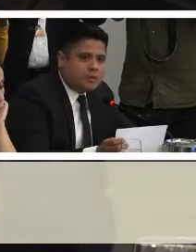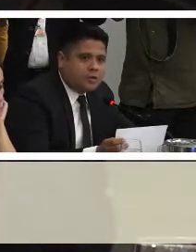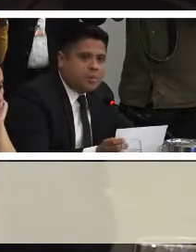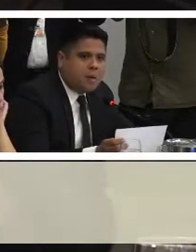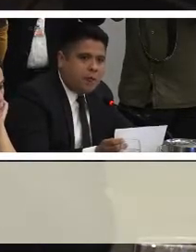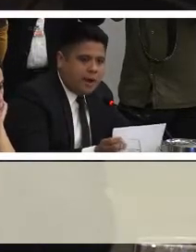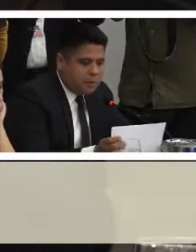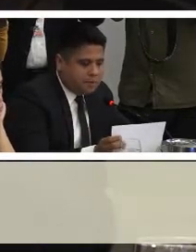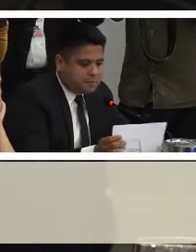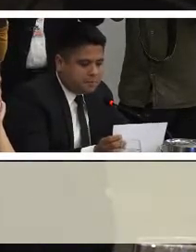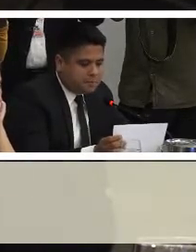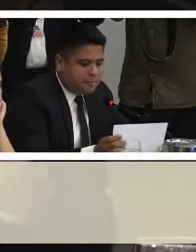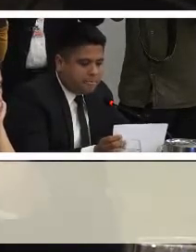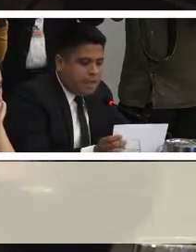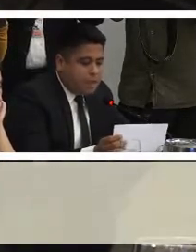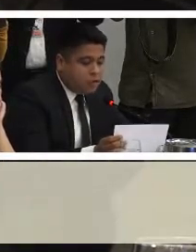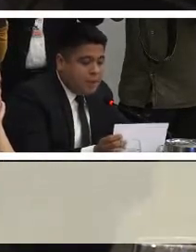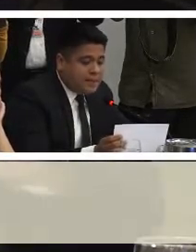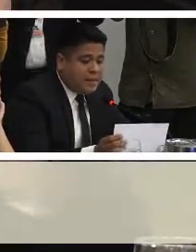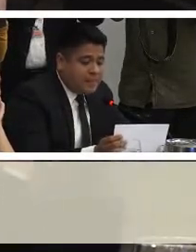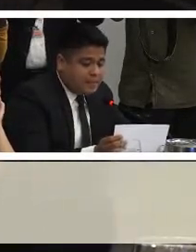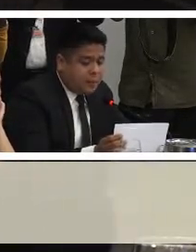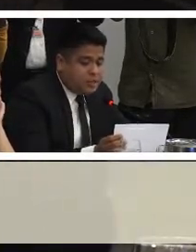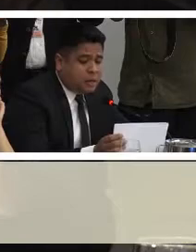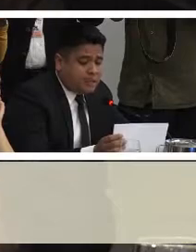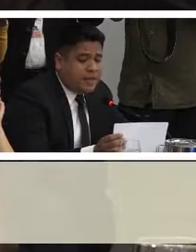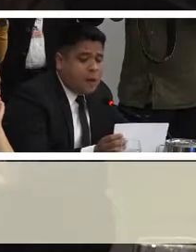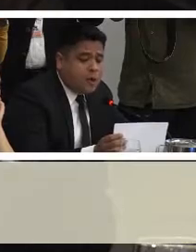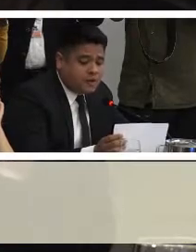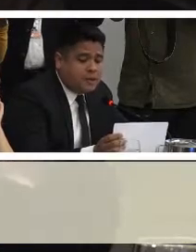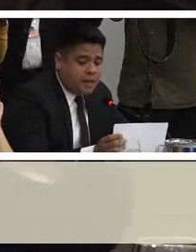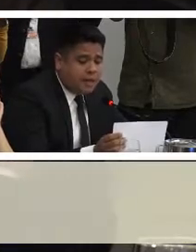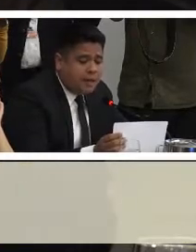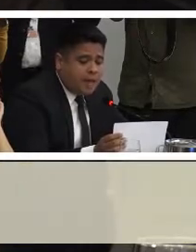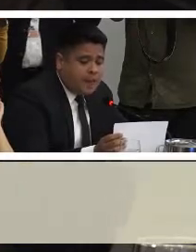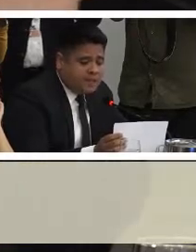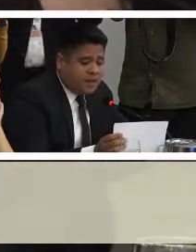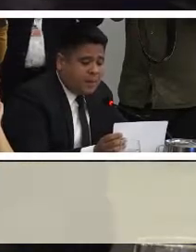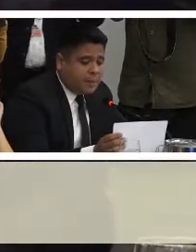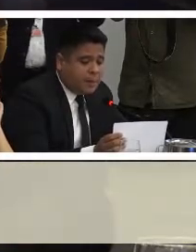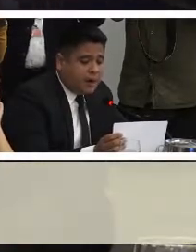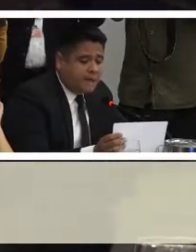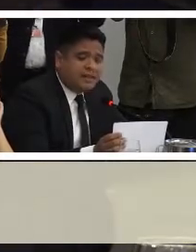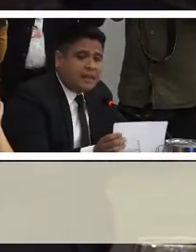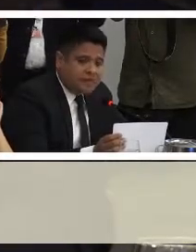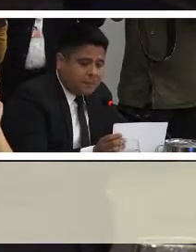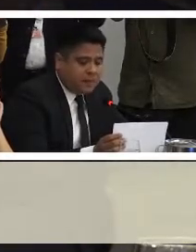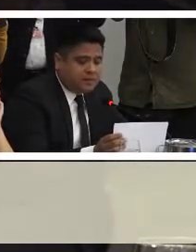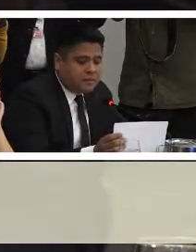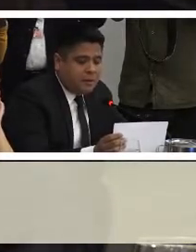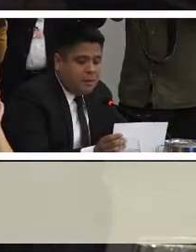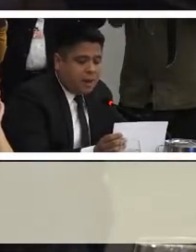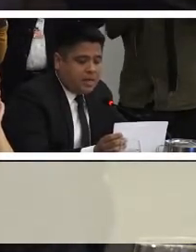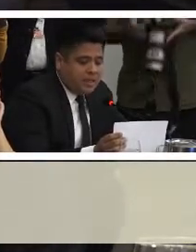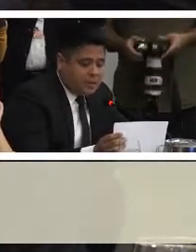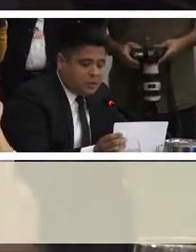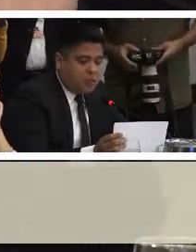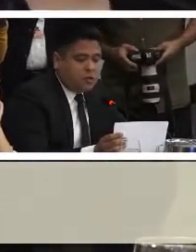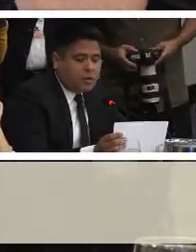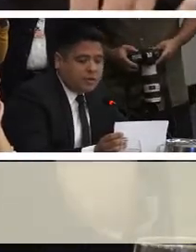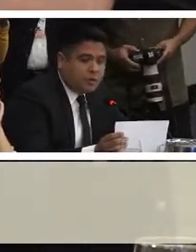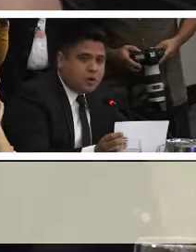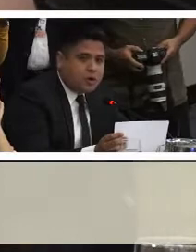en una situación más vulnerable. Solamente el 23% accede a las universidades, específicamente por la falta de intérpretes, por la